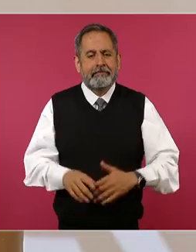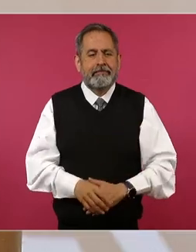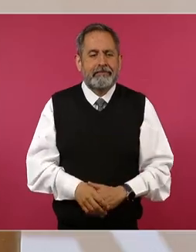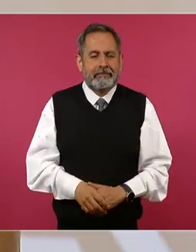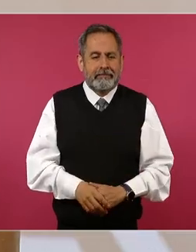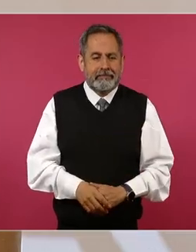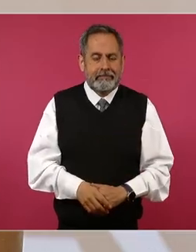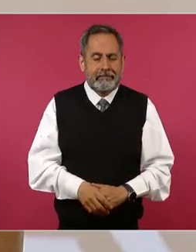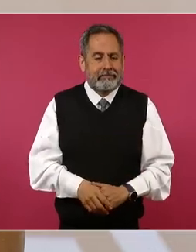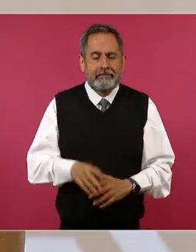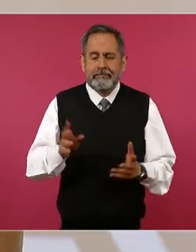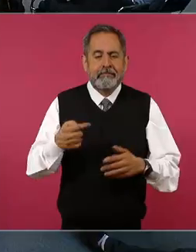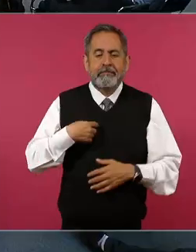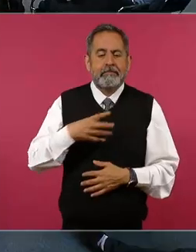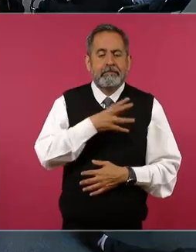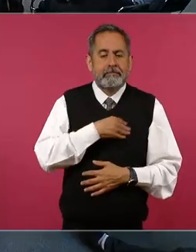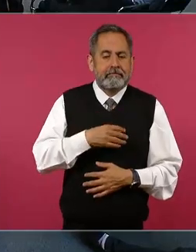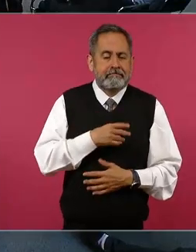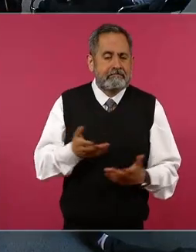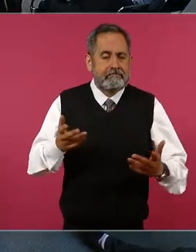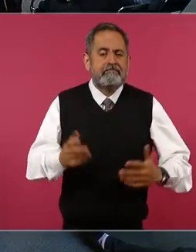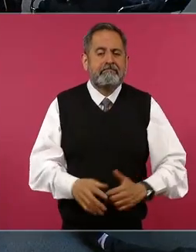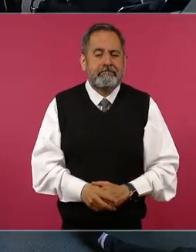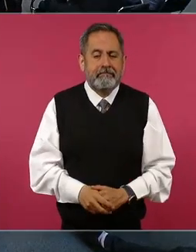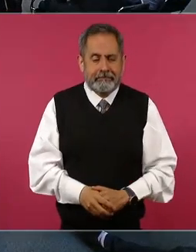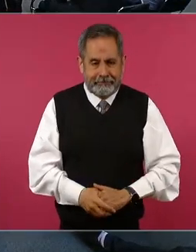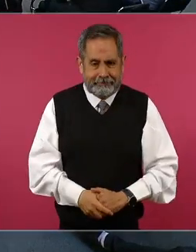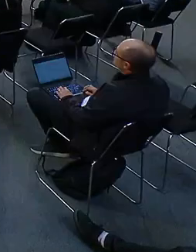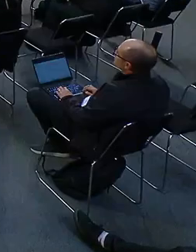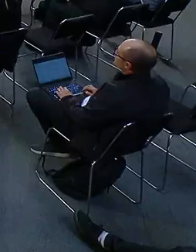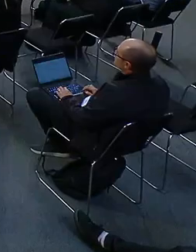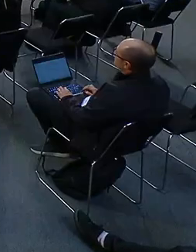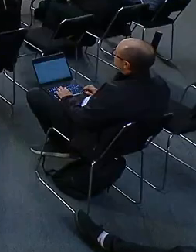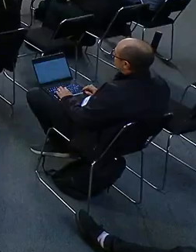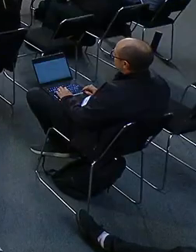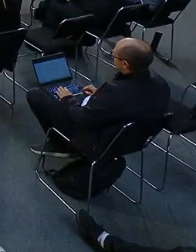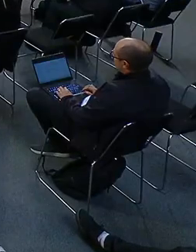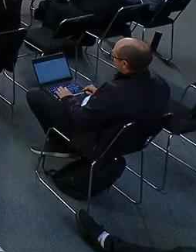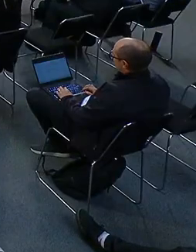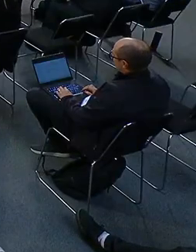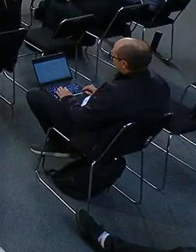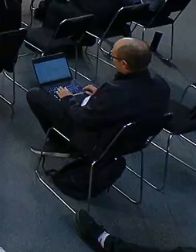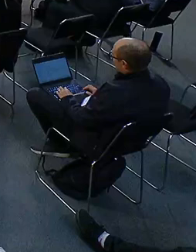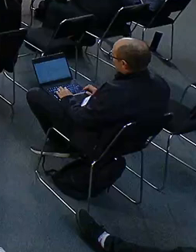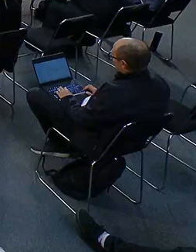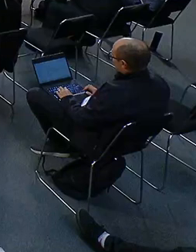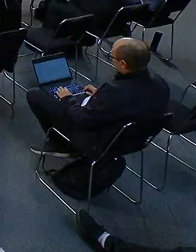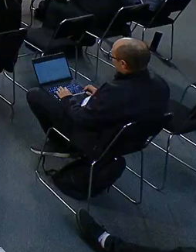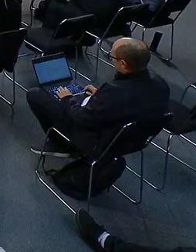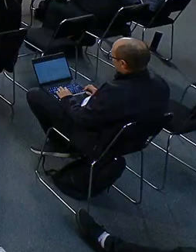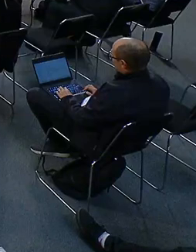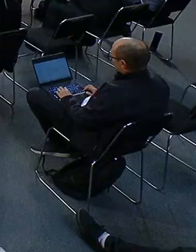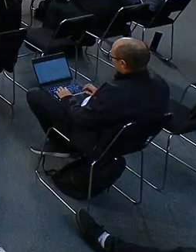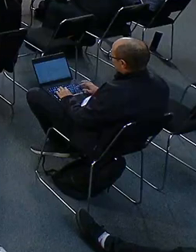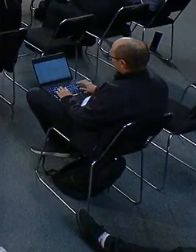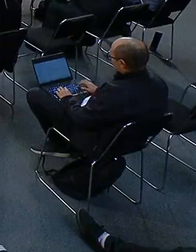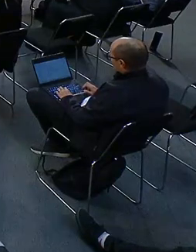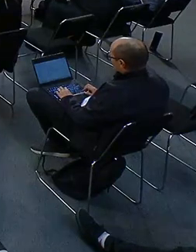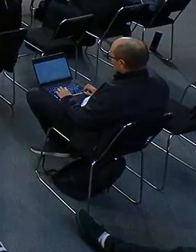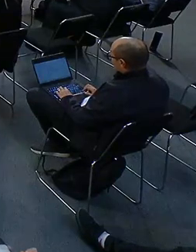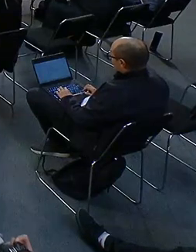mis hijos pobres ¿sí? saben que estaban niños